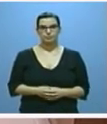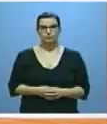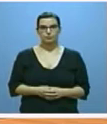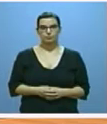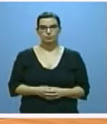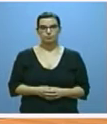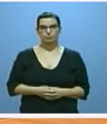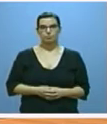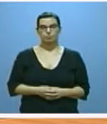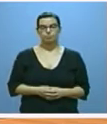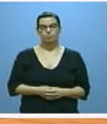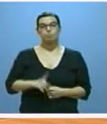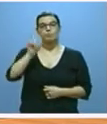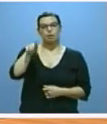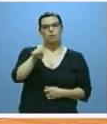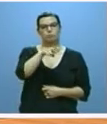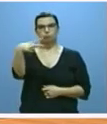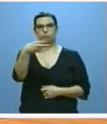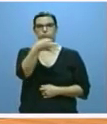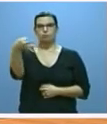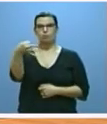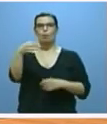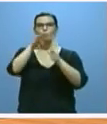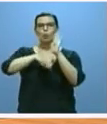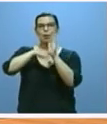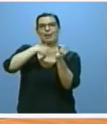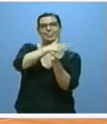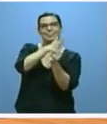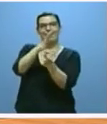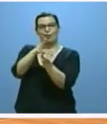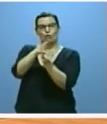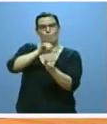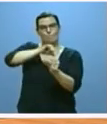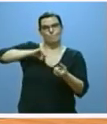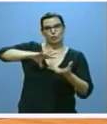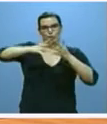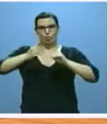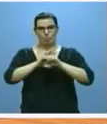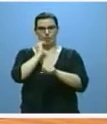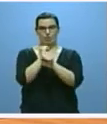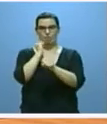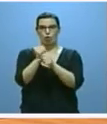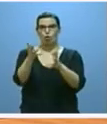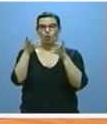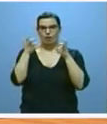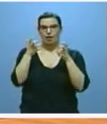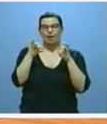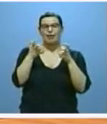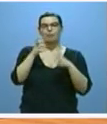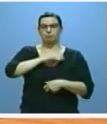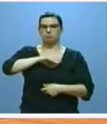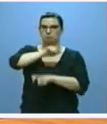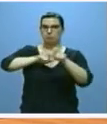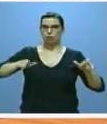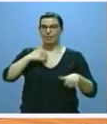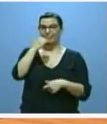Además, están siendo muy eficaces los itinerarios personalizados para el empleo que beneficiaron a cerca de 3.600 personas el año pasado de las